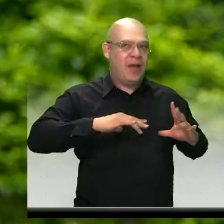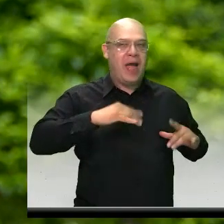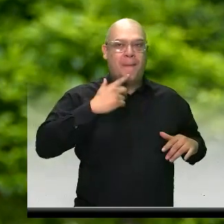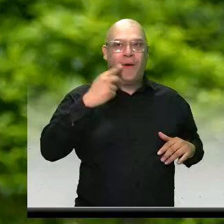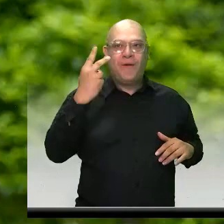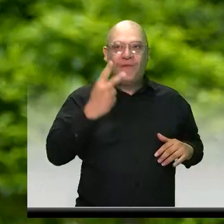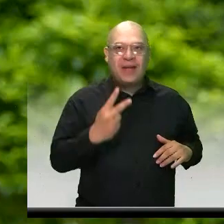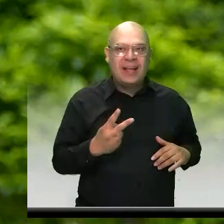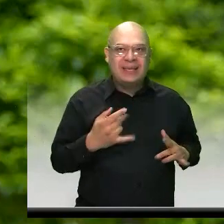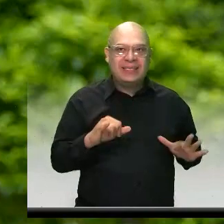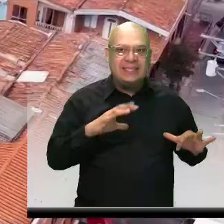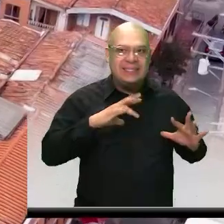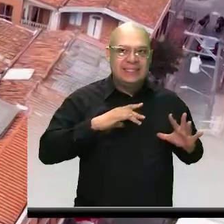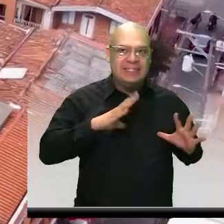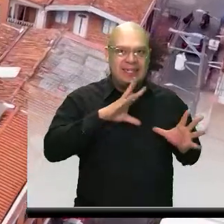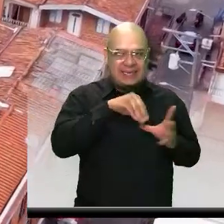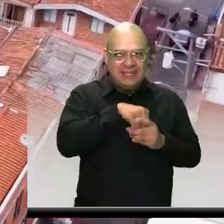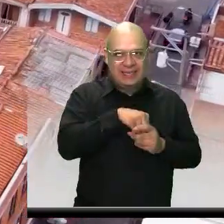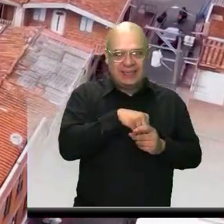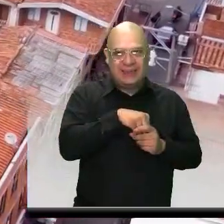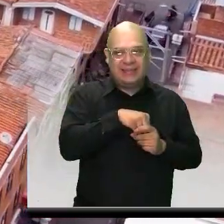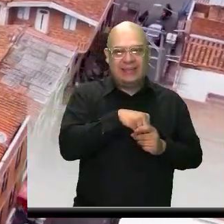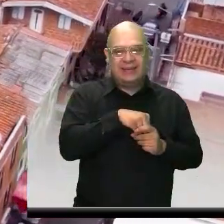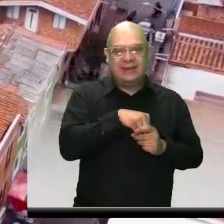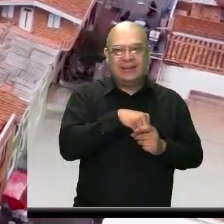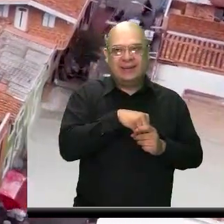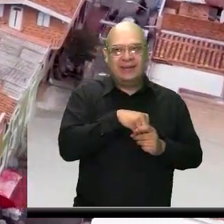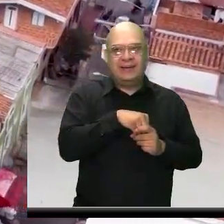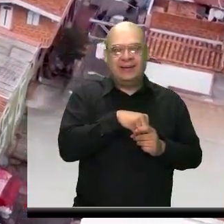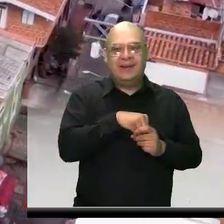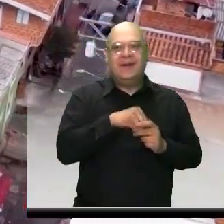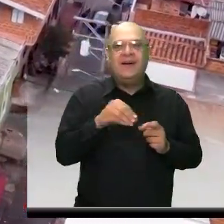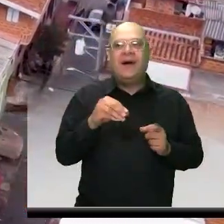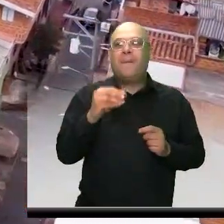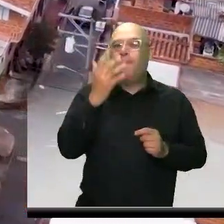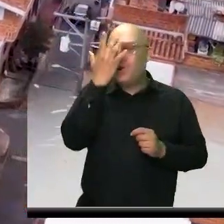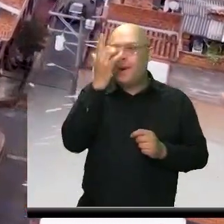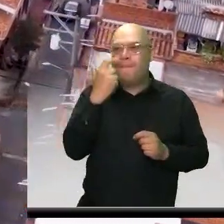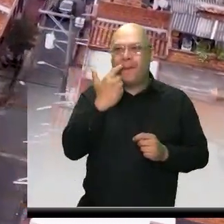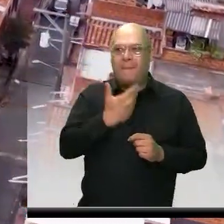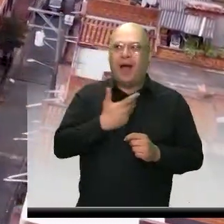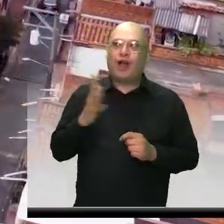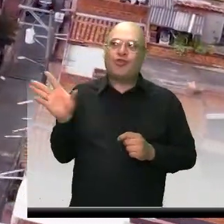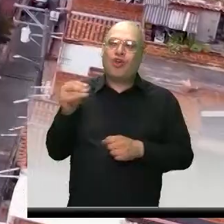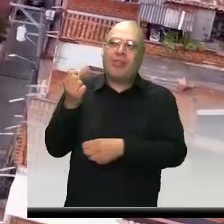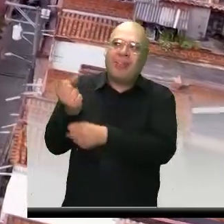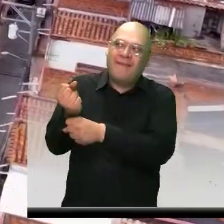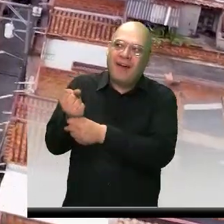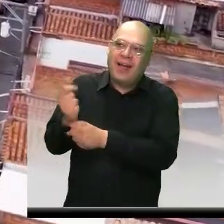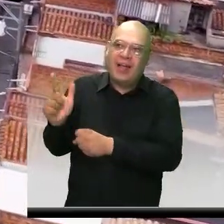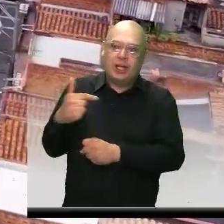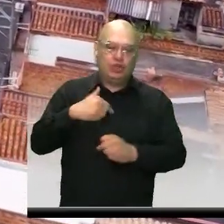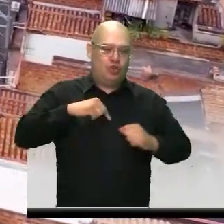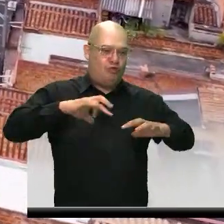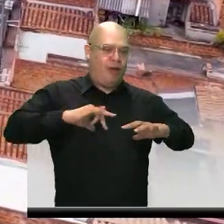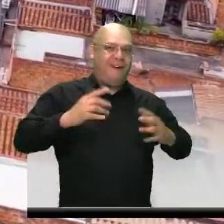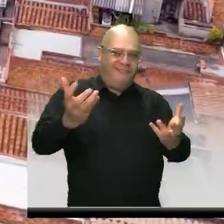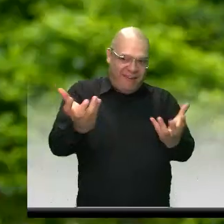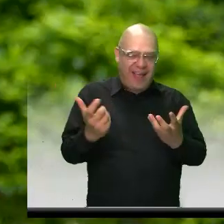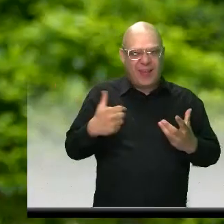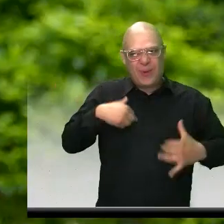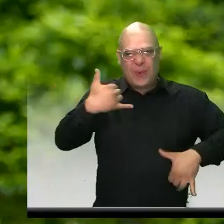me dedicaba al recerto porque la mayoría de los padres trabajaban. Entonces, yo les hacía las vacaciones recreativas.